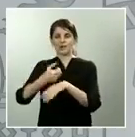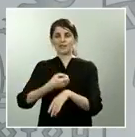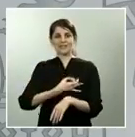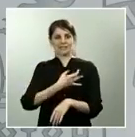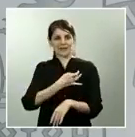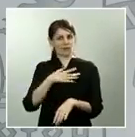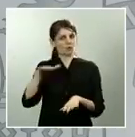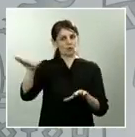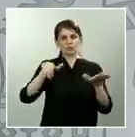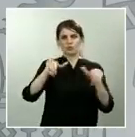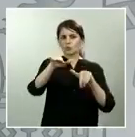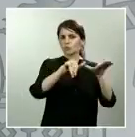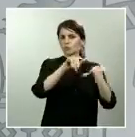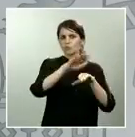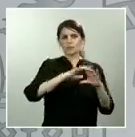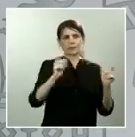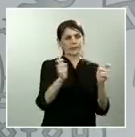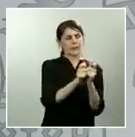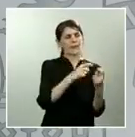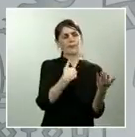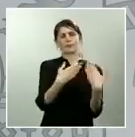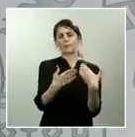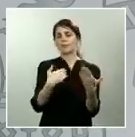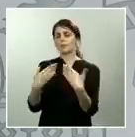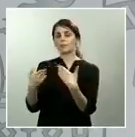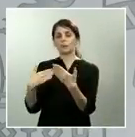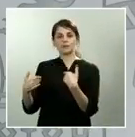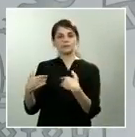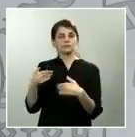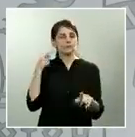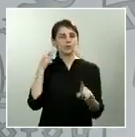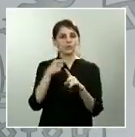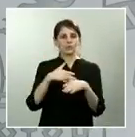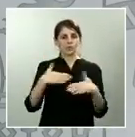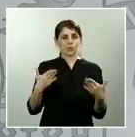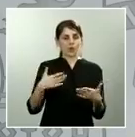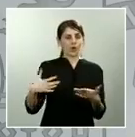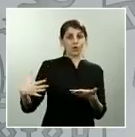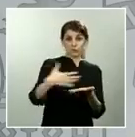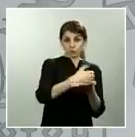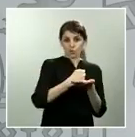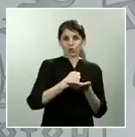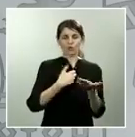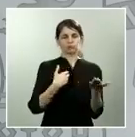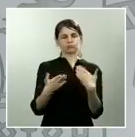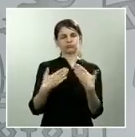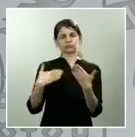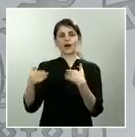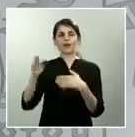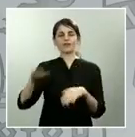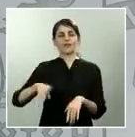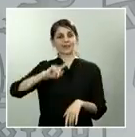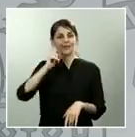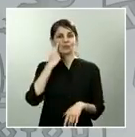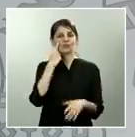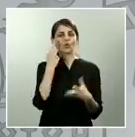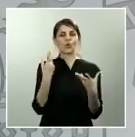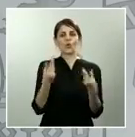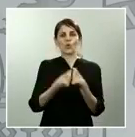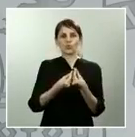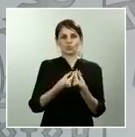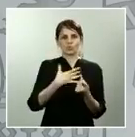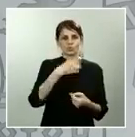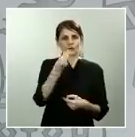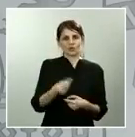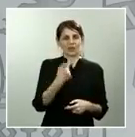posible y, entre todos, seamos capaces de hacer un diagnóstico conjunto de en qué momento nos encontramos y, sobre todo,